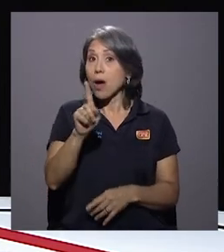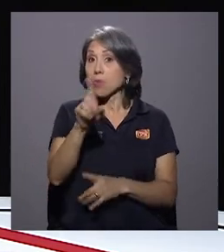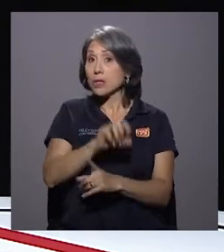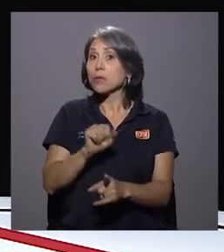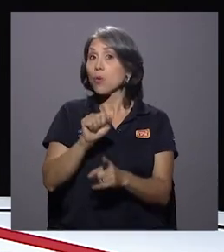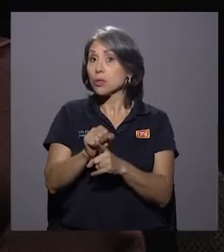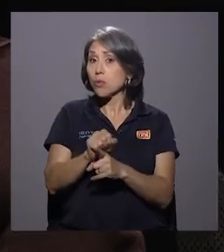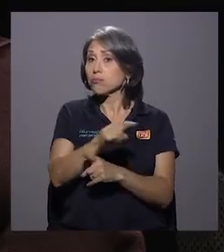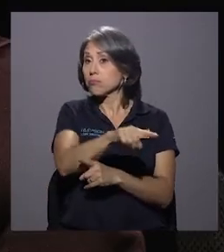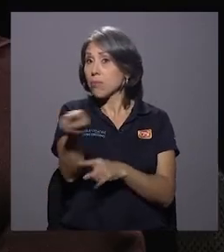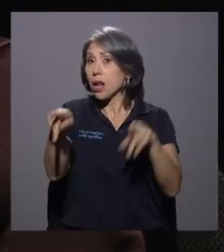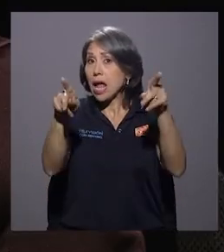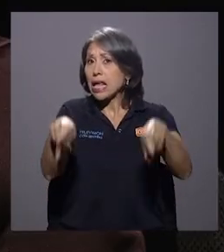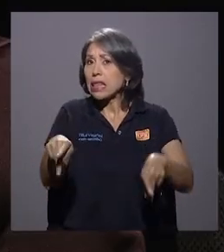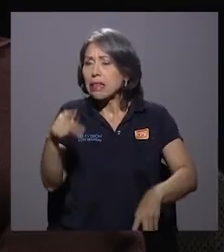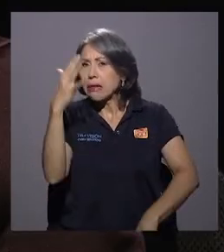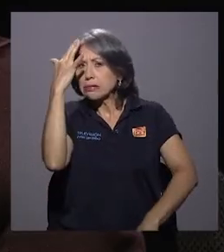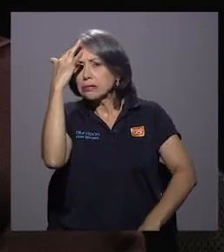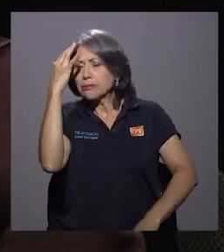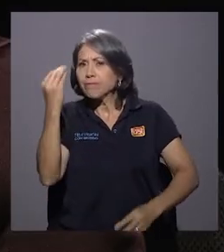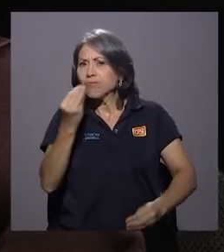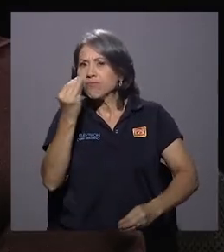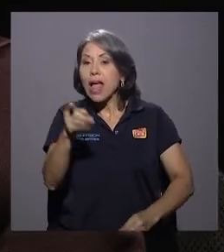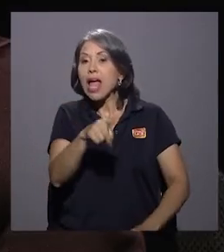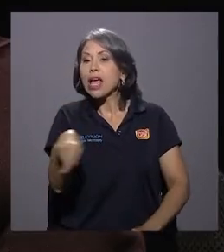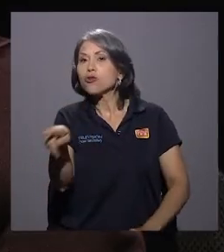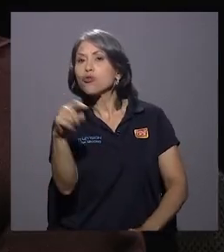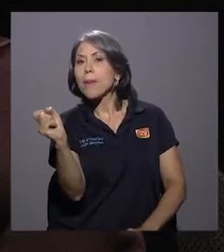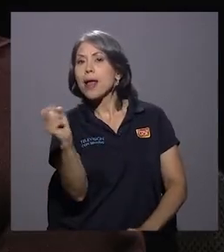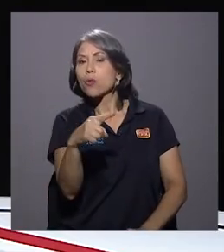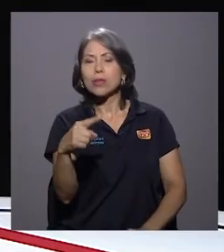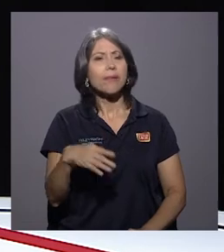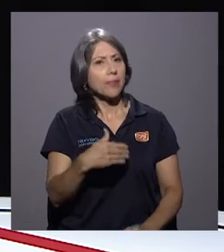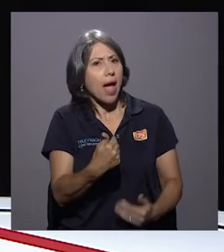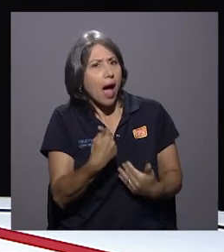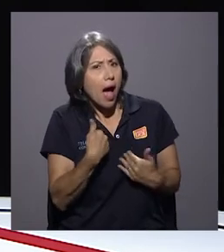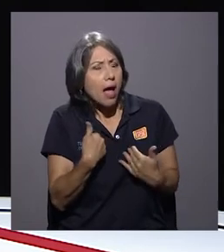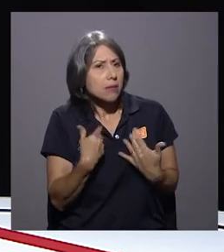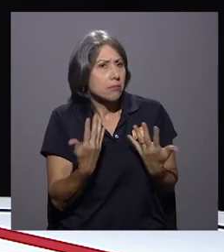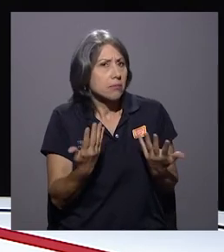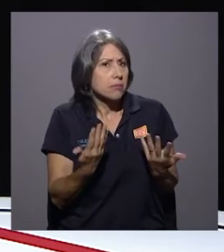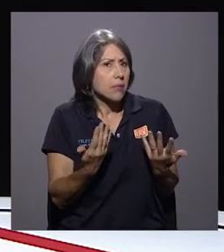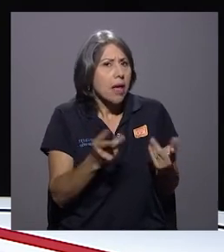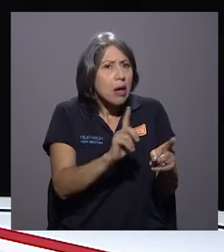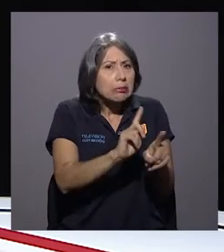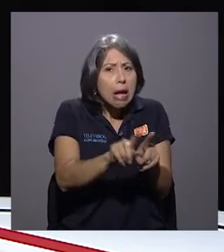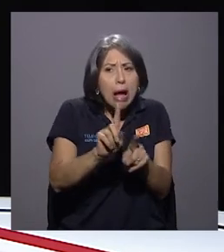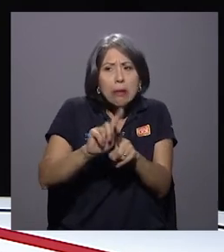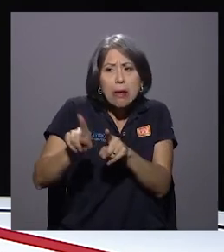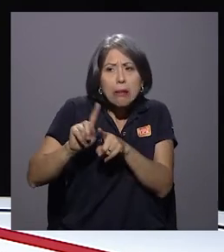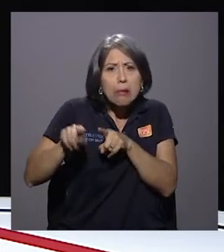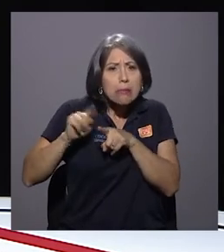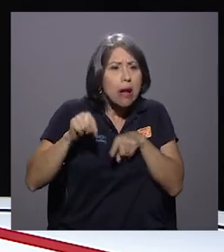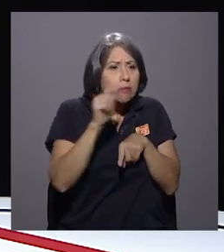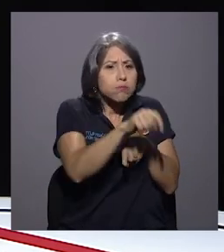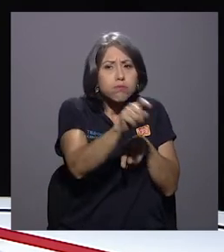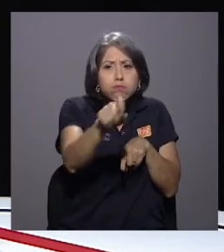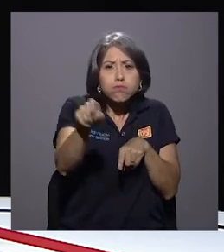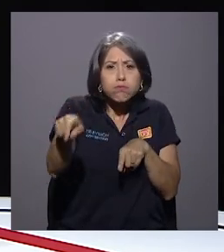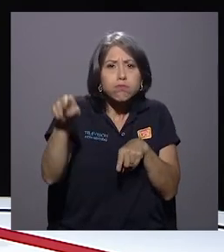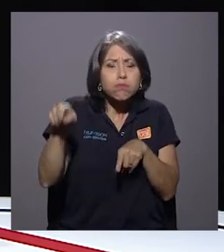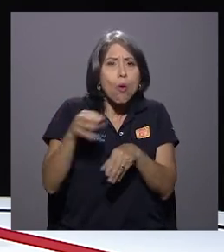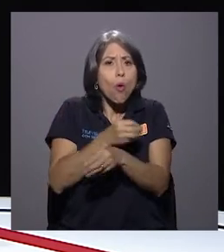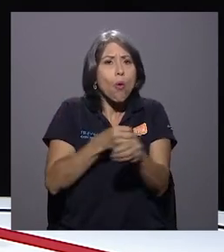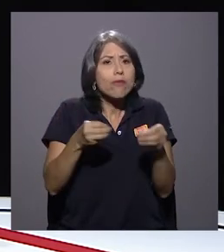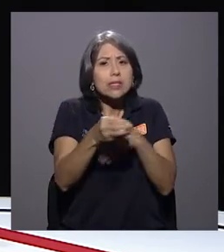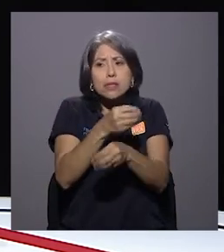constantemente y que la gente la consultaba, que si existían de algún modo una gran cantidad de oficinas que podían resultar vulnerables